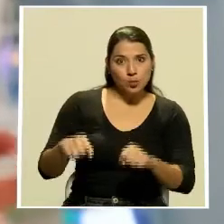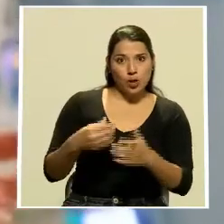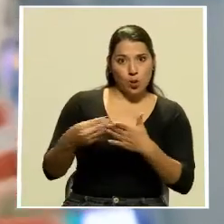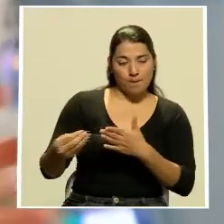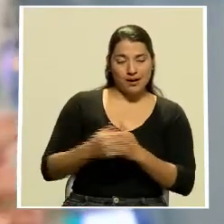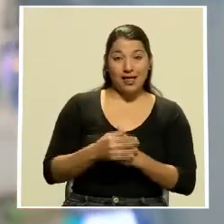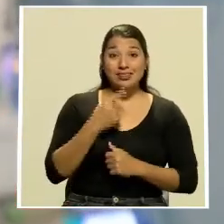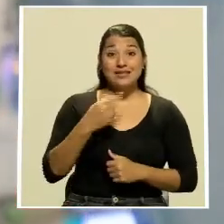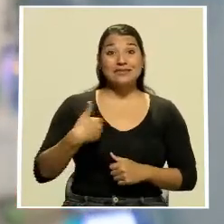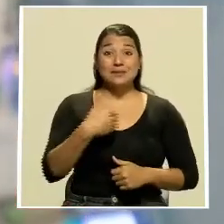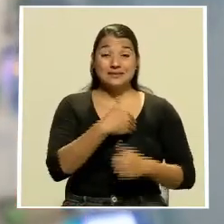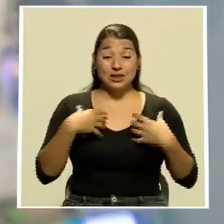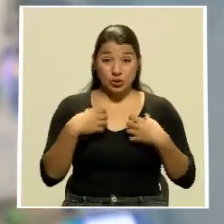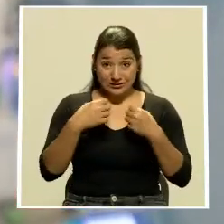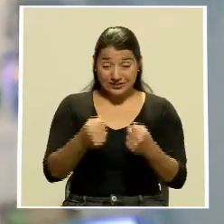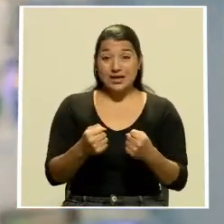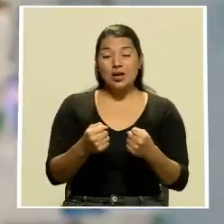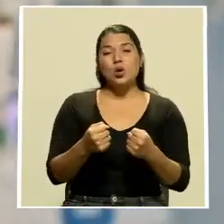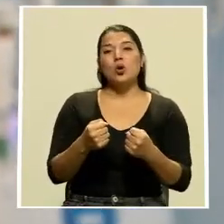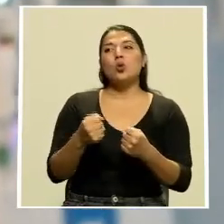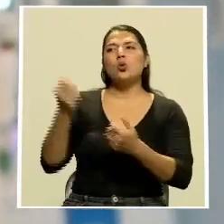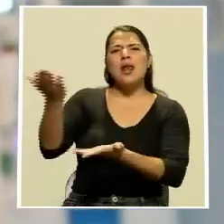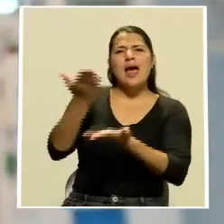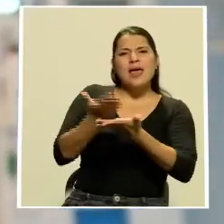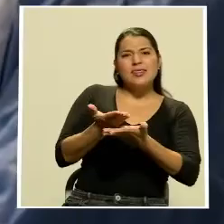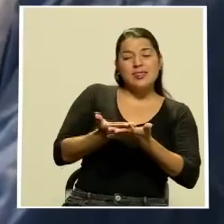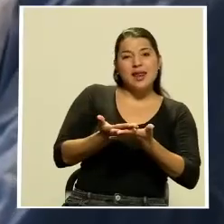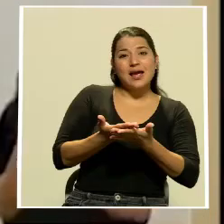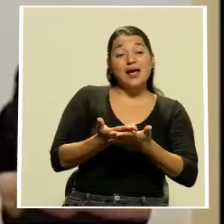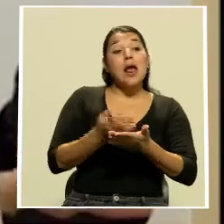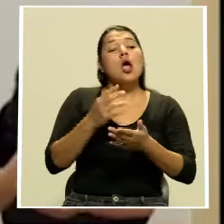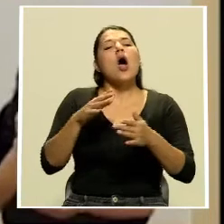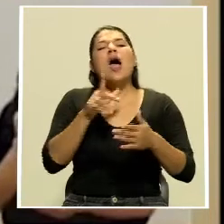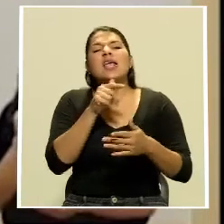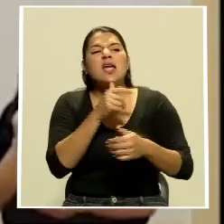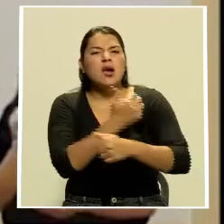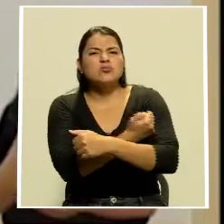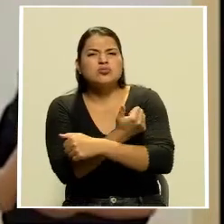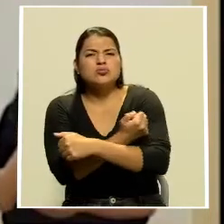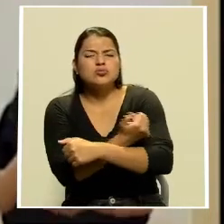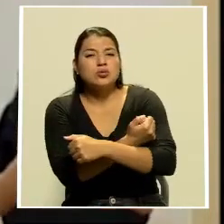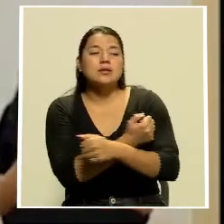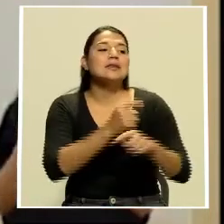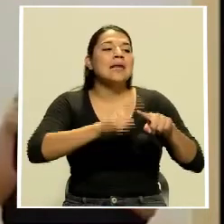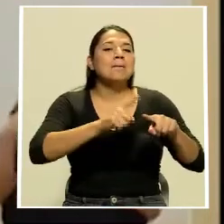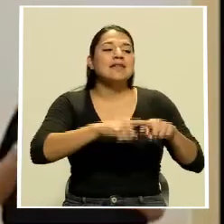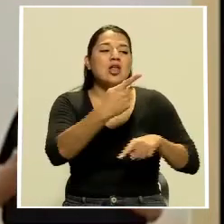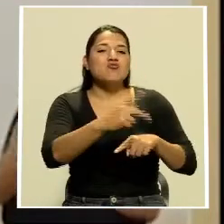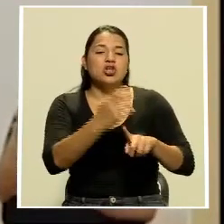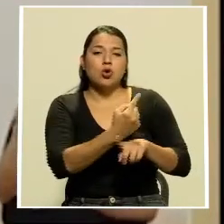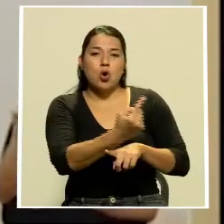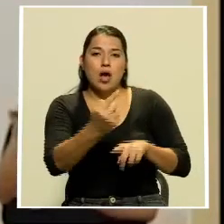Ministerio de Salud, la distribución de estas dosis se haría de acuerdo a los grupos de riesgo. El mecanismo COVAX se